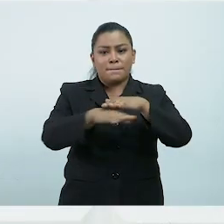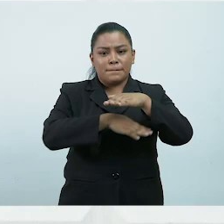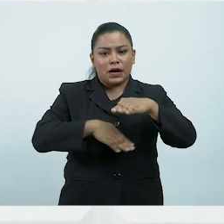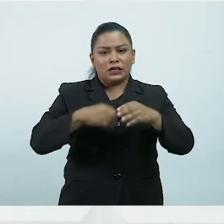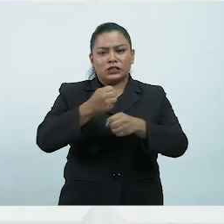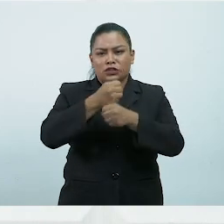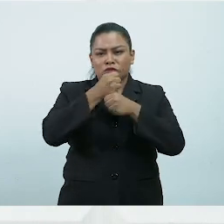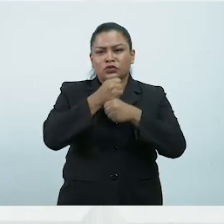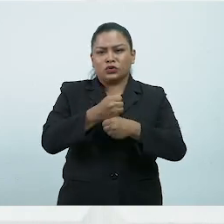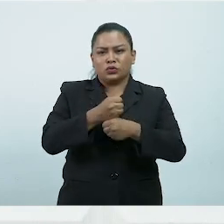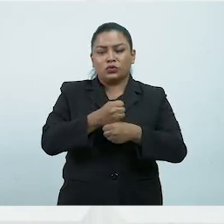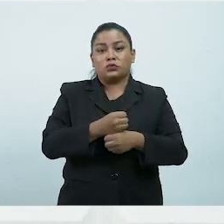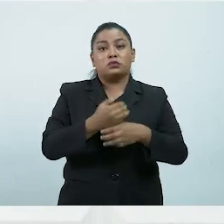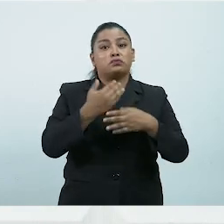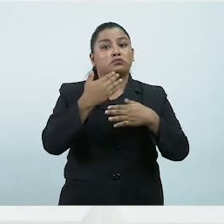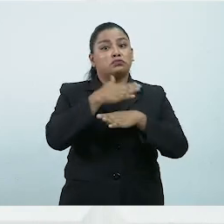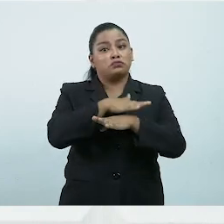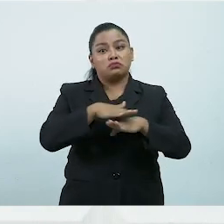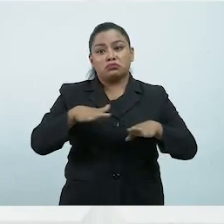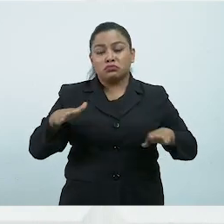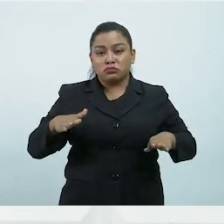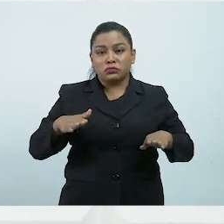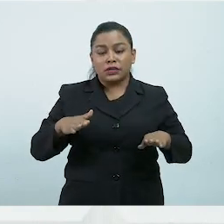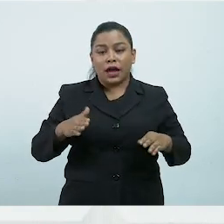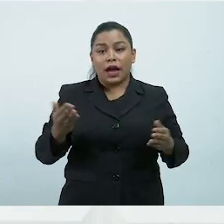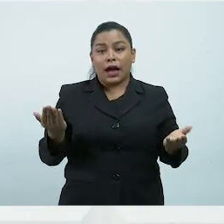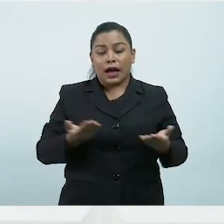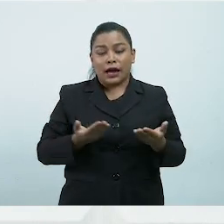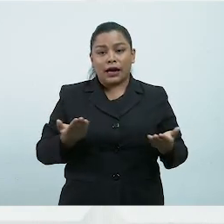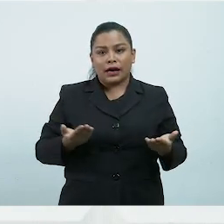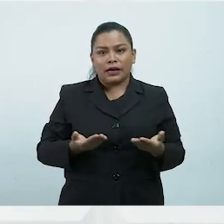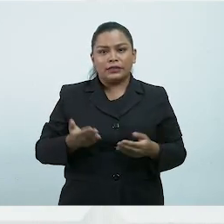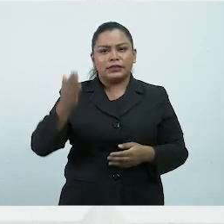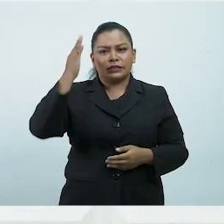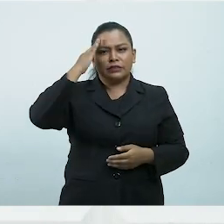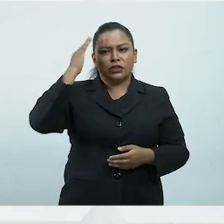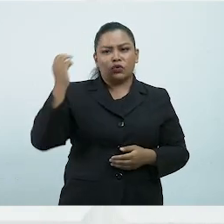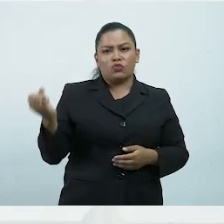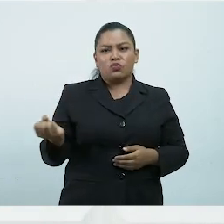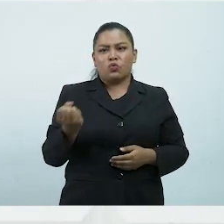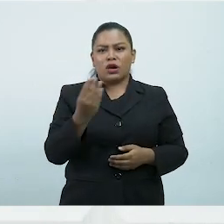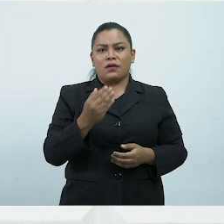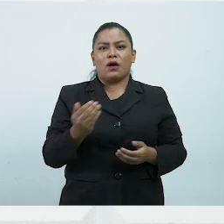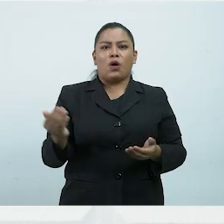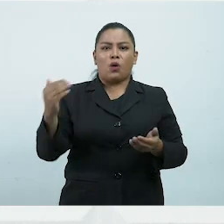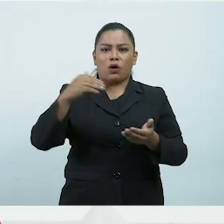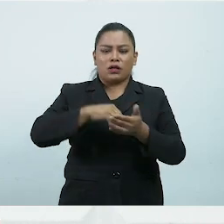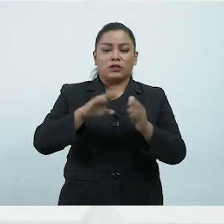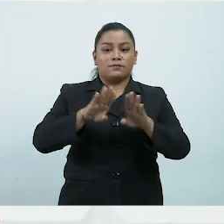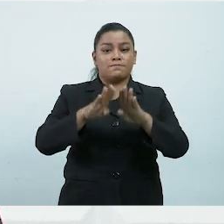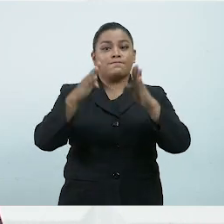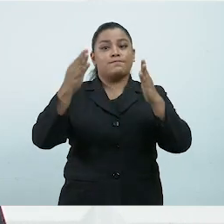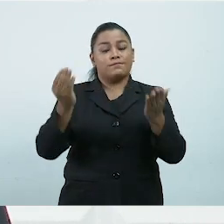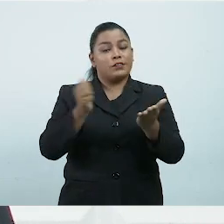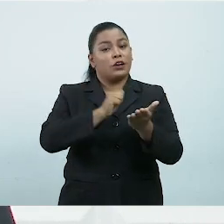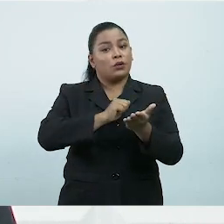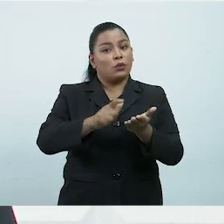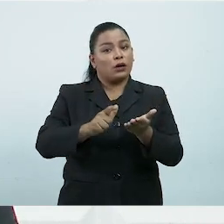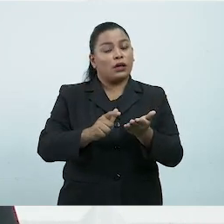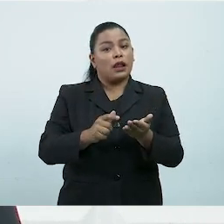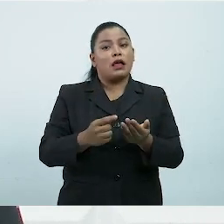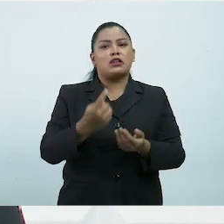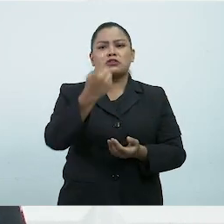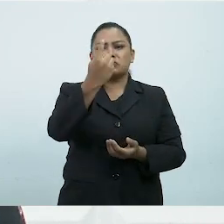Una vez concluida la acción anterior, contando con la autorización para reabrir las instalaciones el personal se